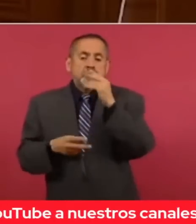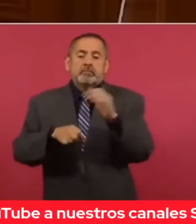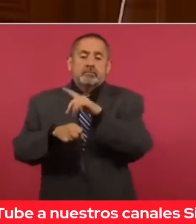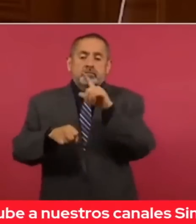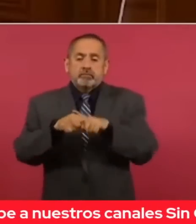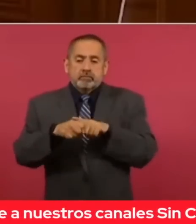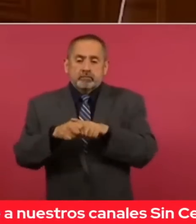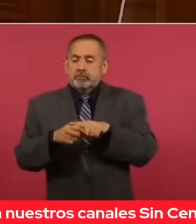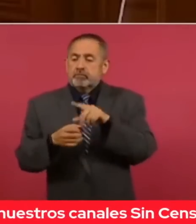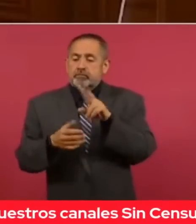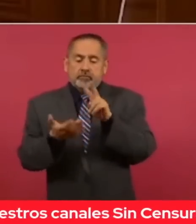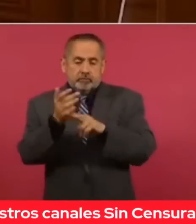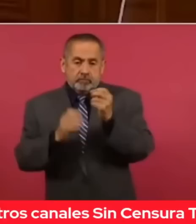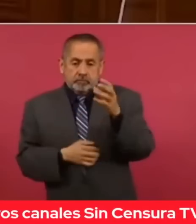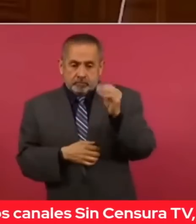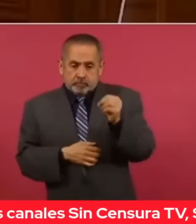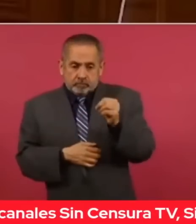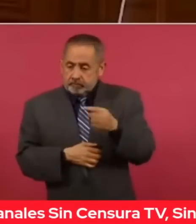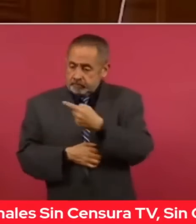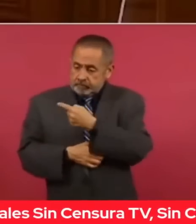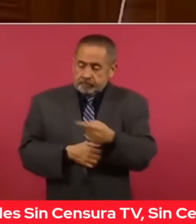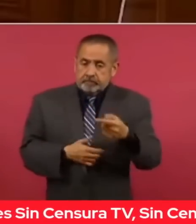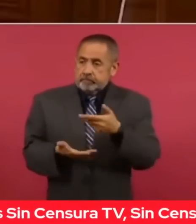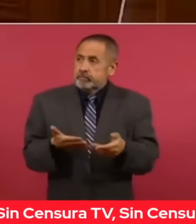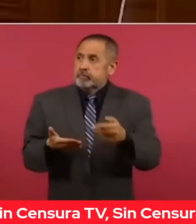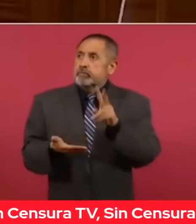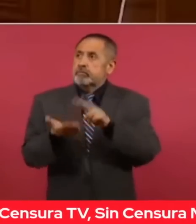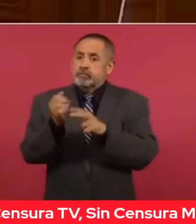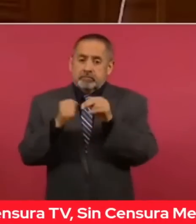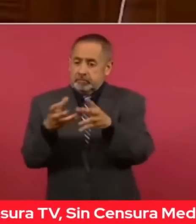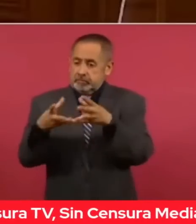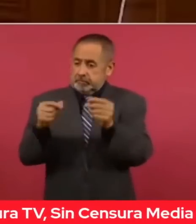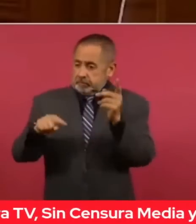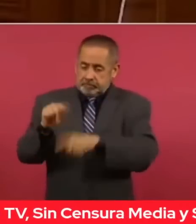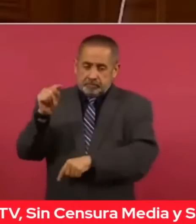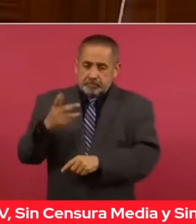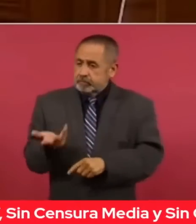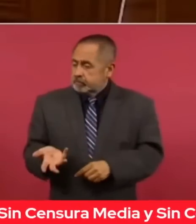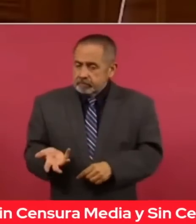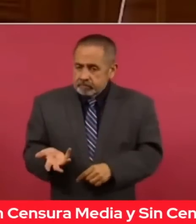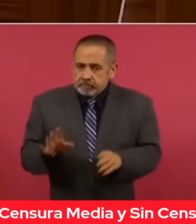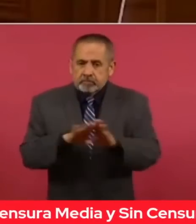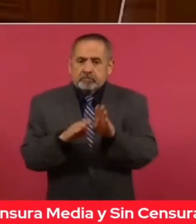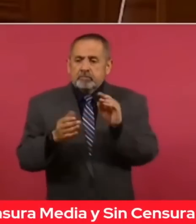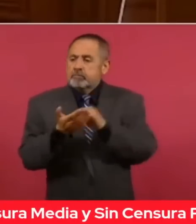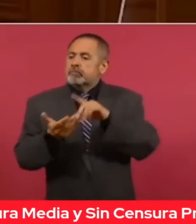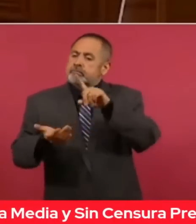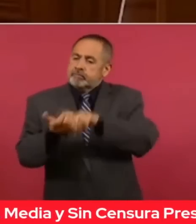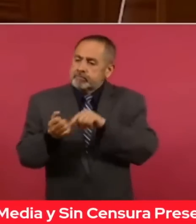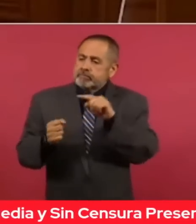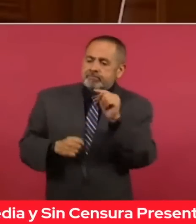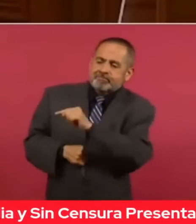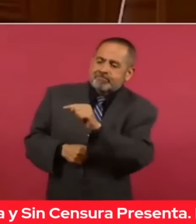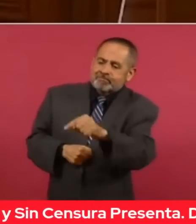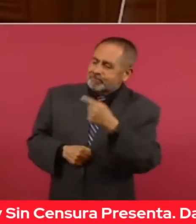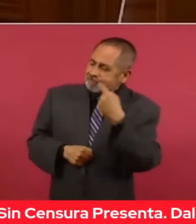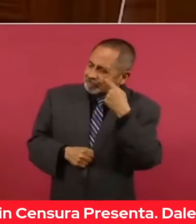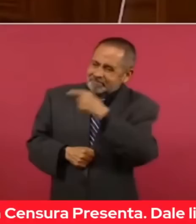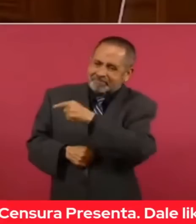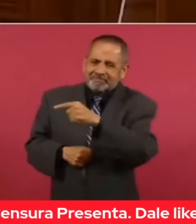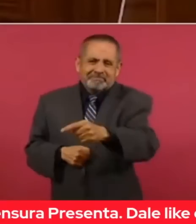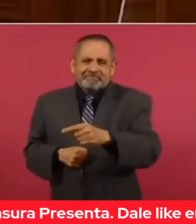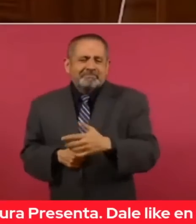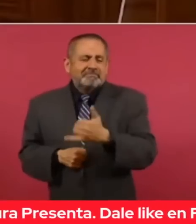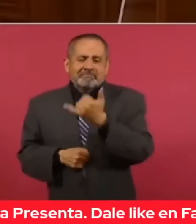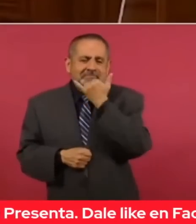en 2009 hasta su extinción en 2019 se encuentran marcados por la existencia aprobada de